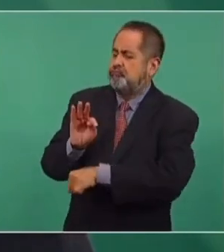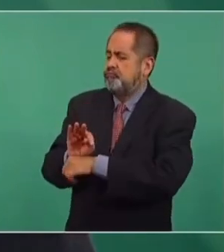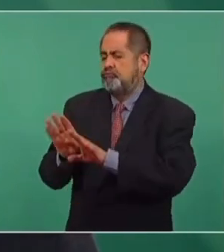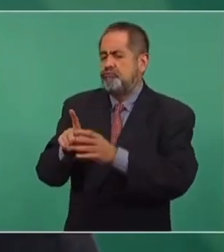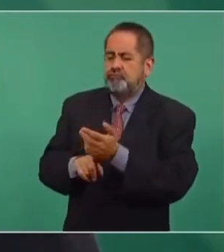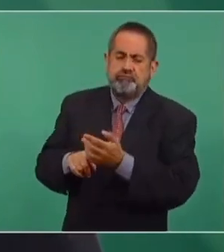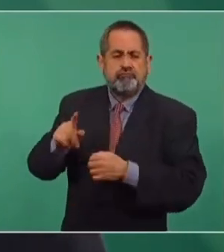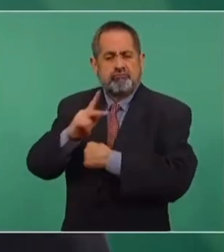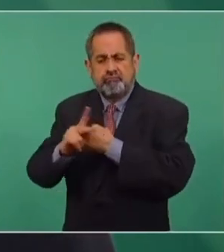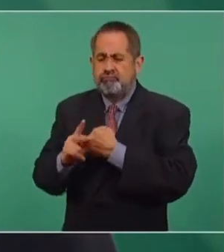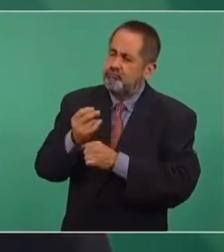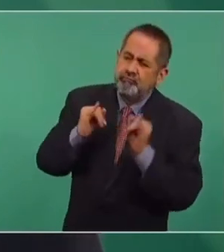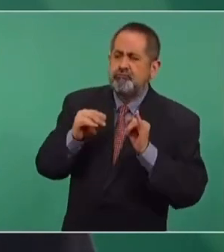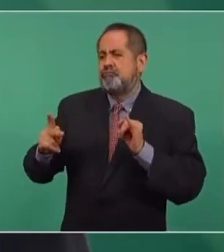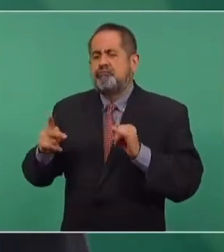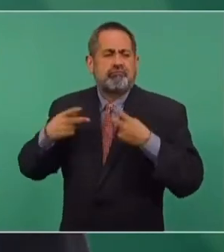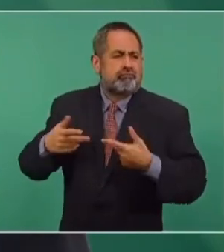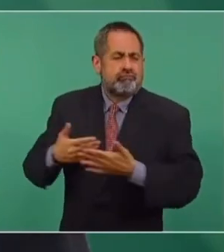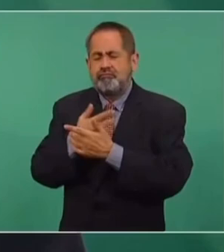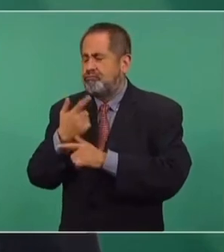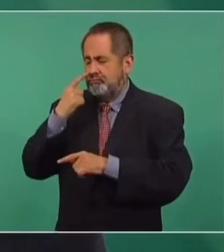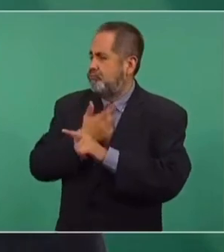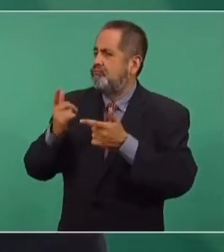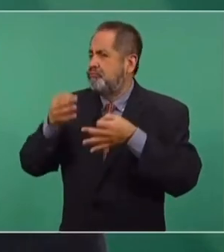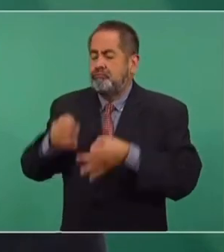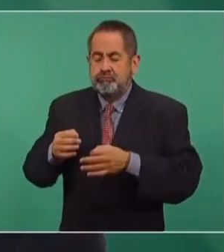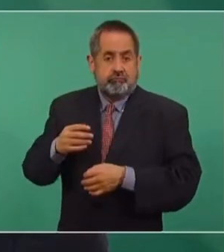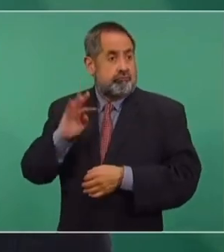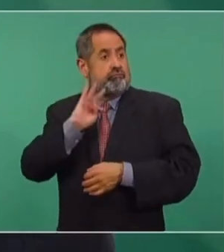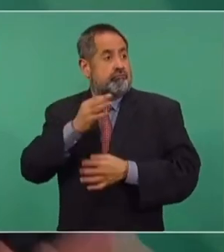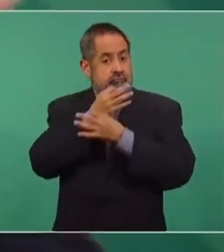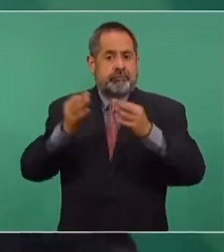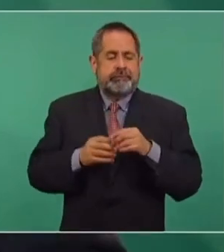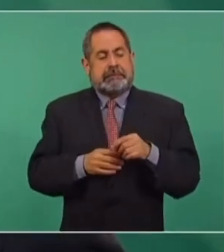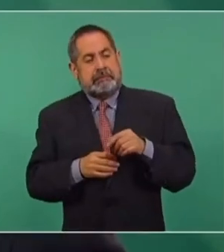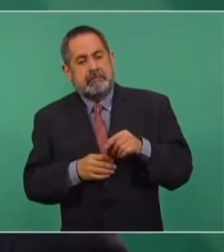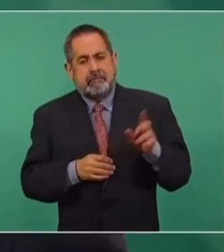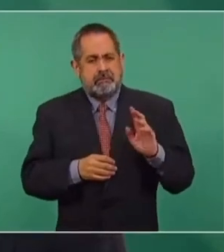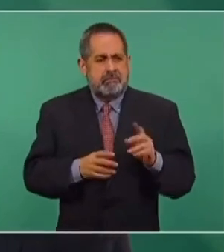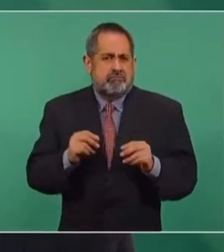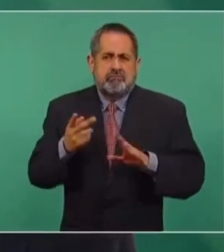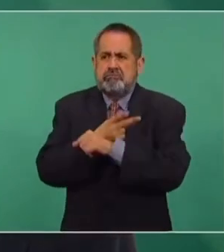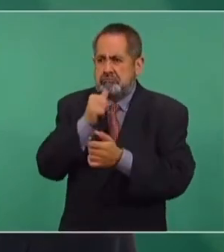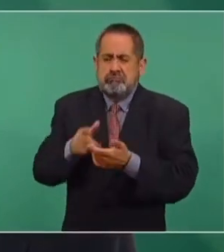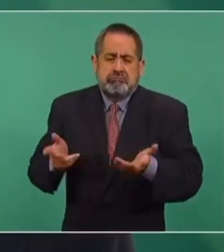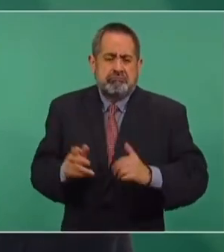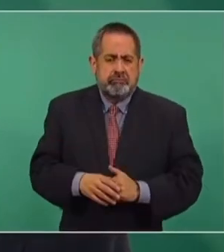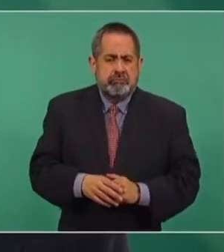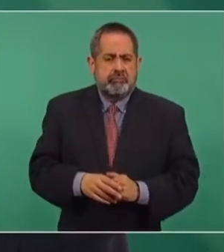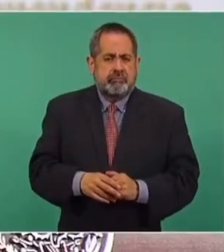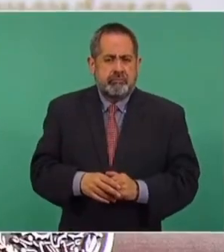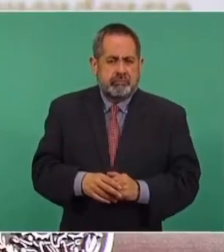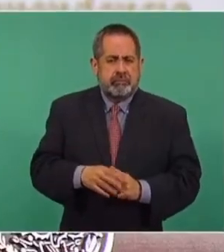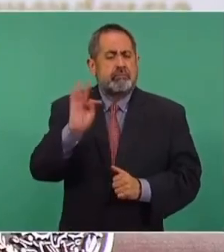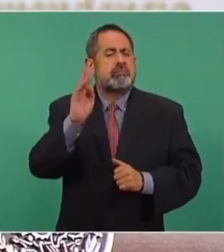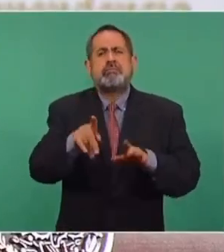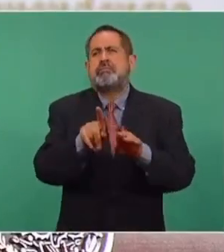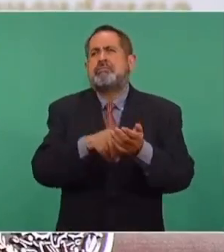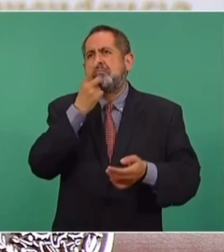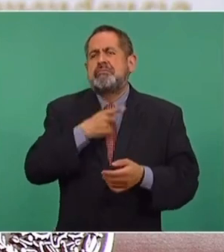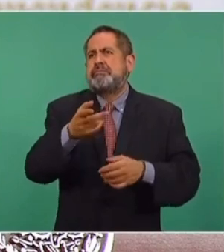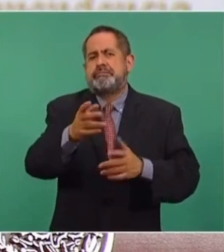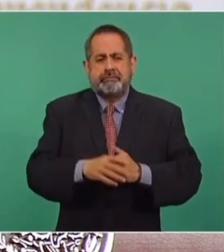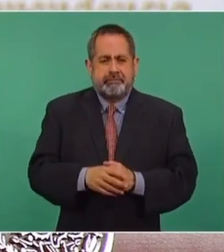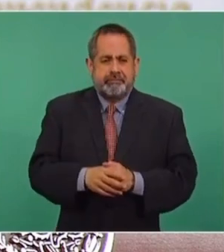de la independencia de este pueblo y de la dignidad de este pueblo, pues no afecta en nada. Es como cuando me dicen, a ver,